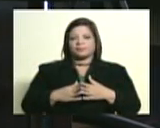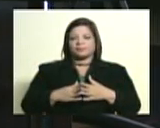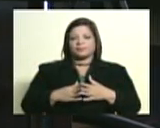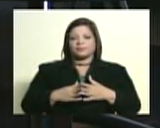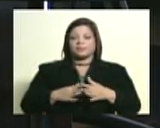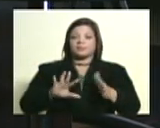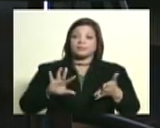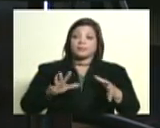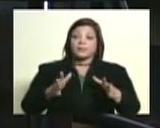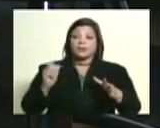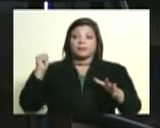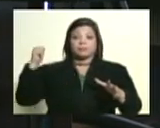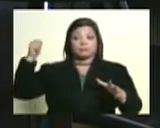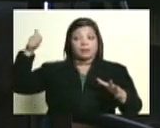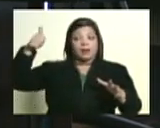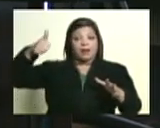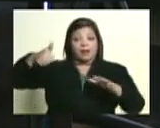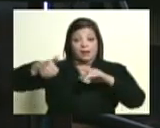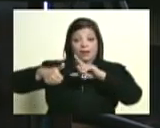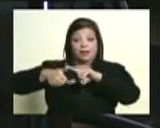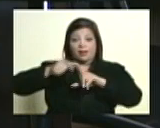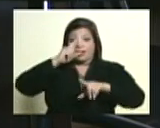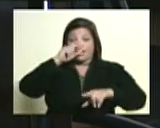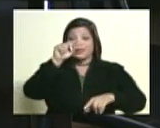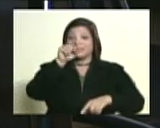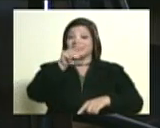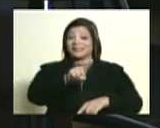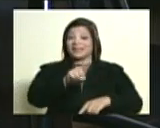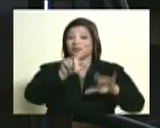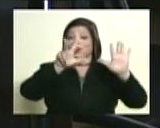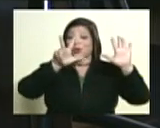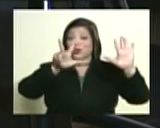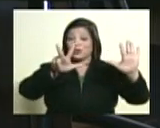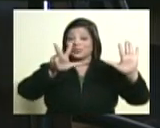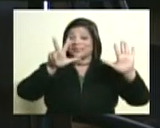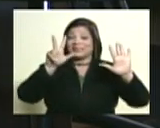durante estos años, durante estos 187 años,